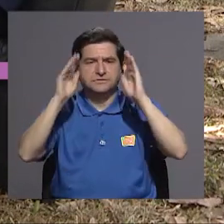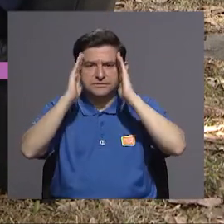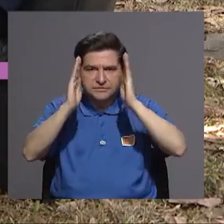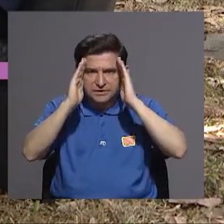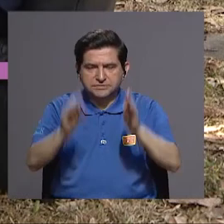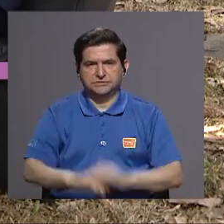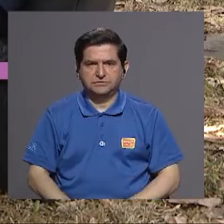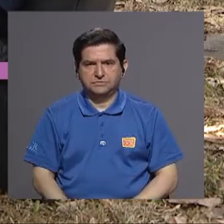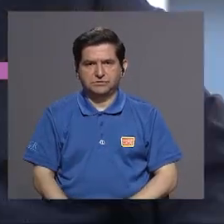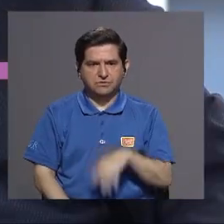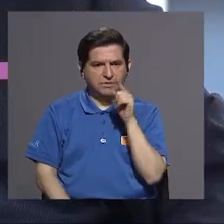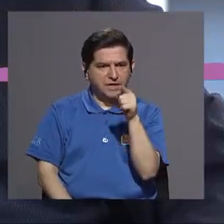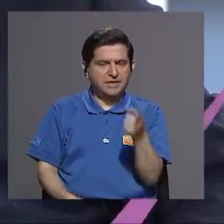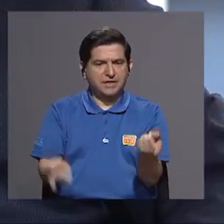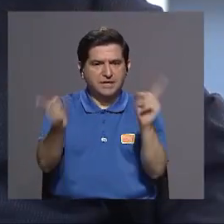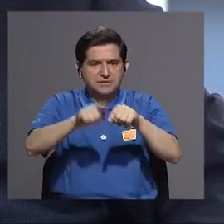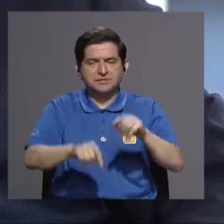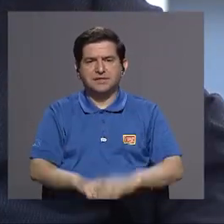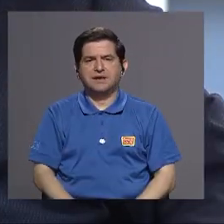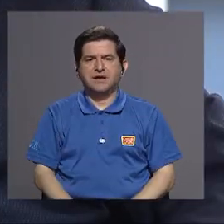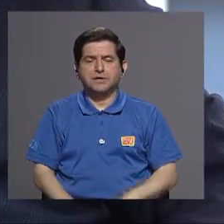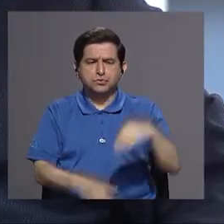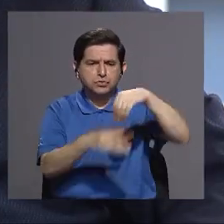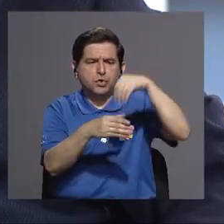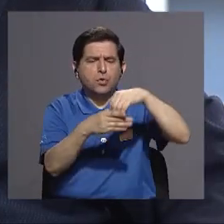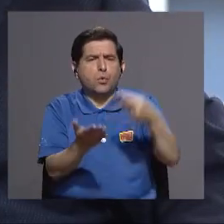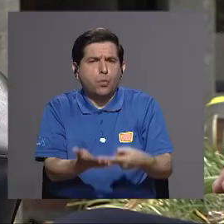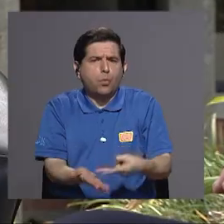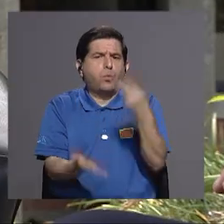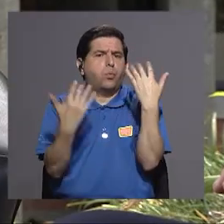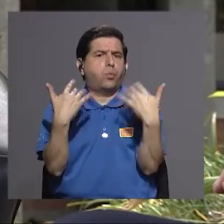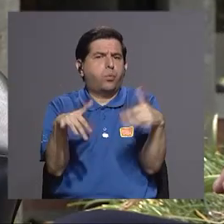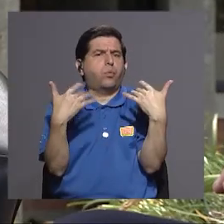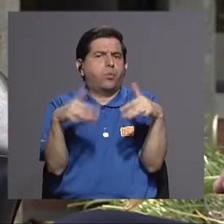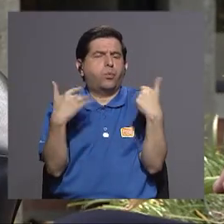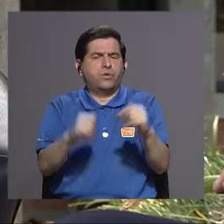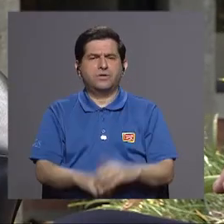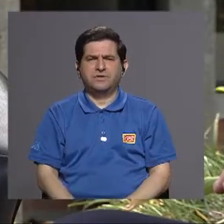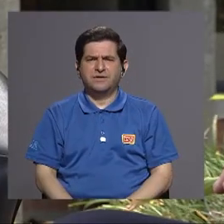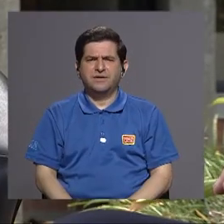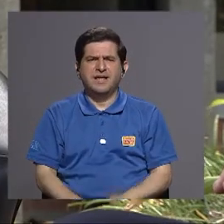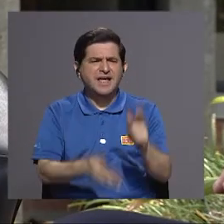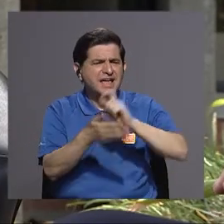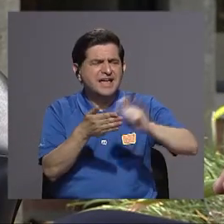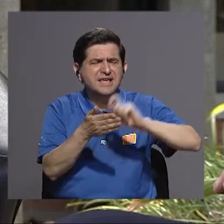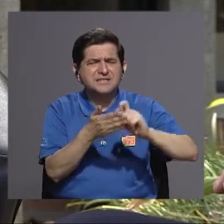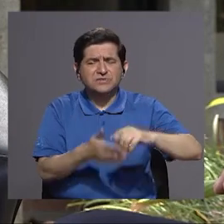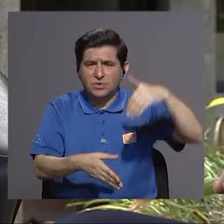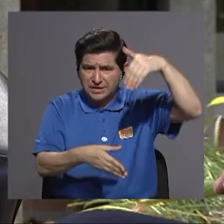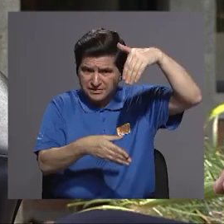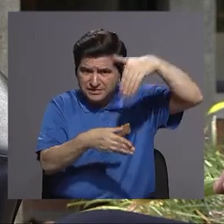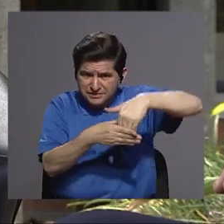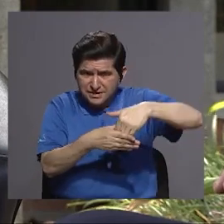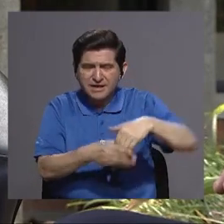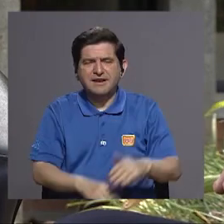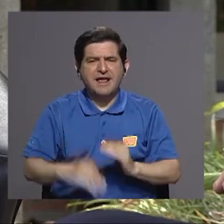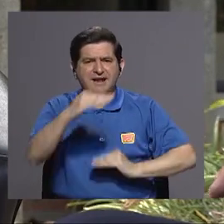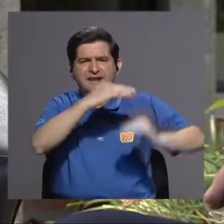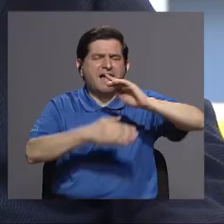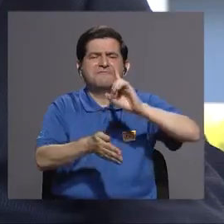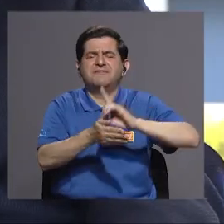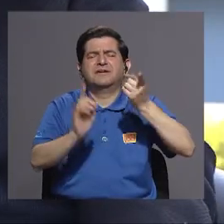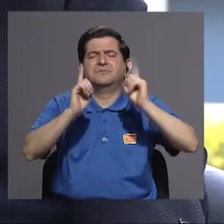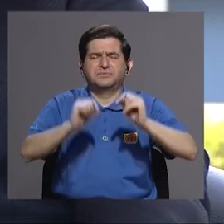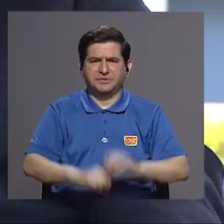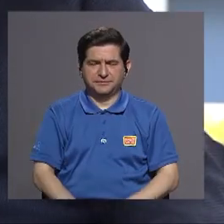es muy haría unos aportes invaluables ok cuáles son las escuelas que forman la facultad de medicina